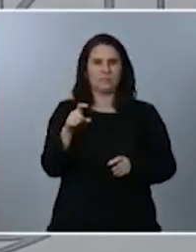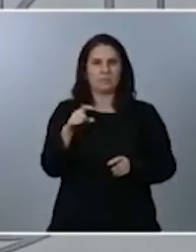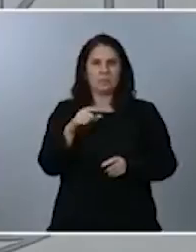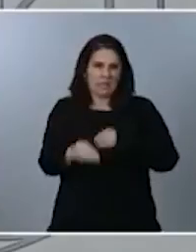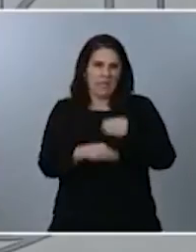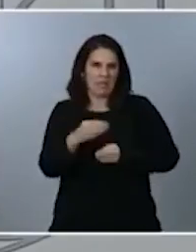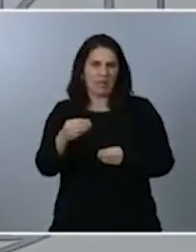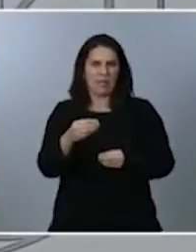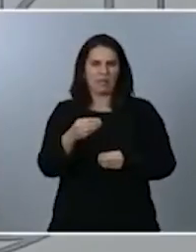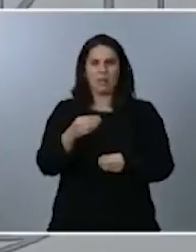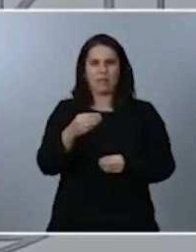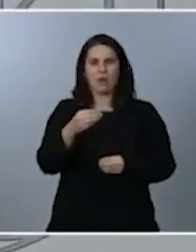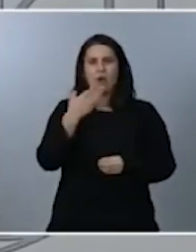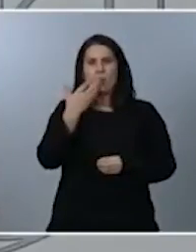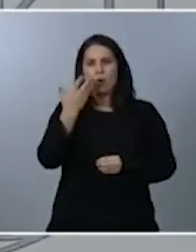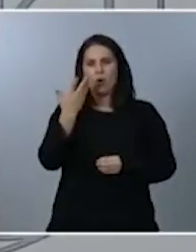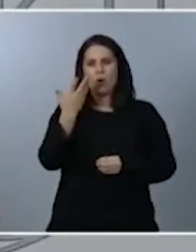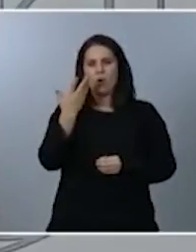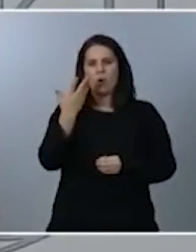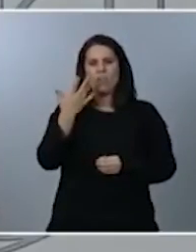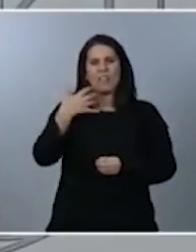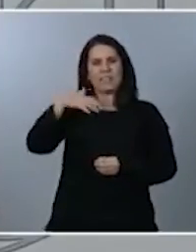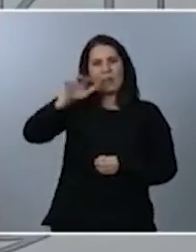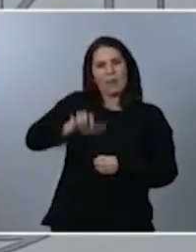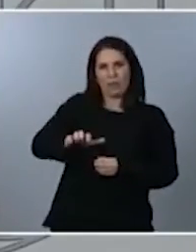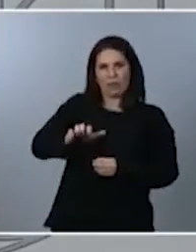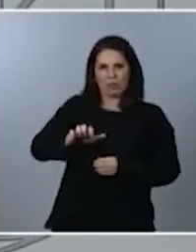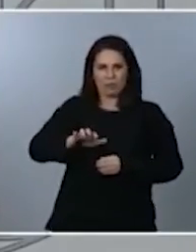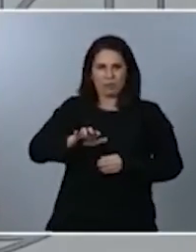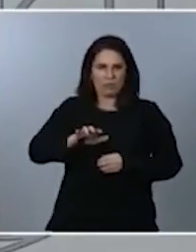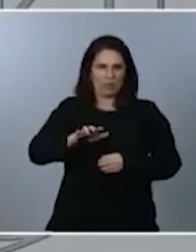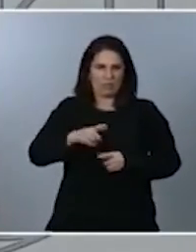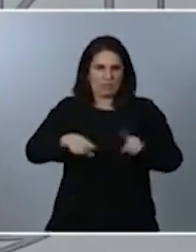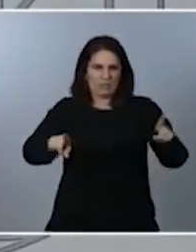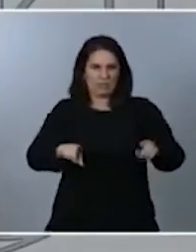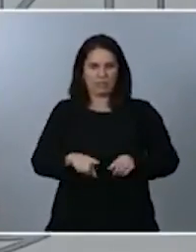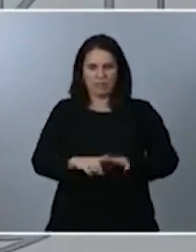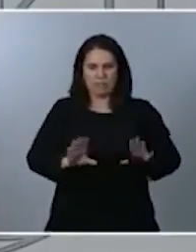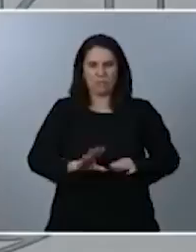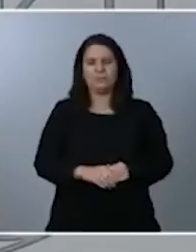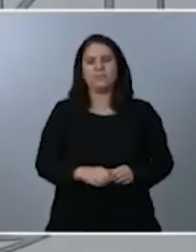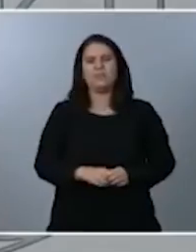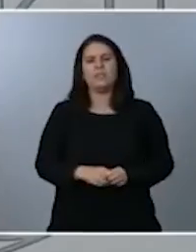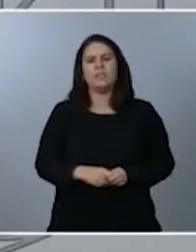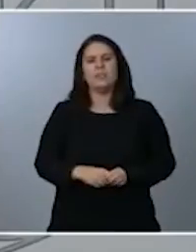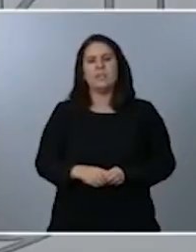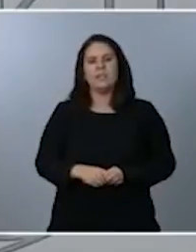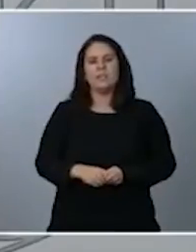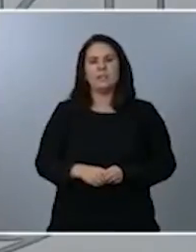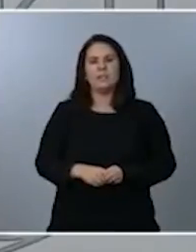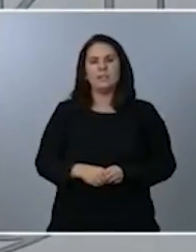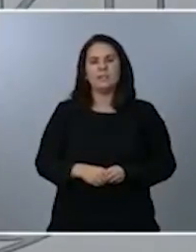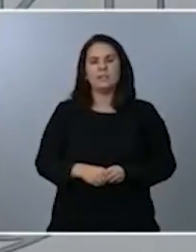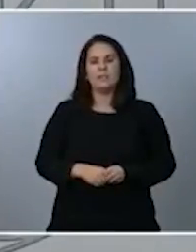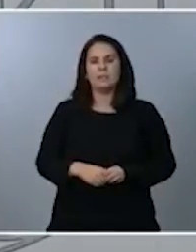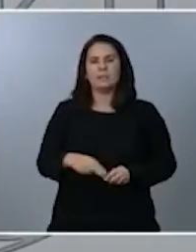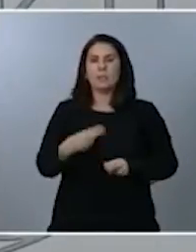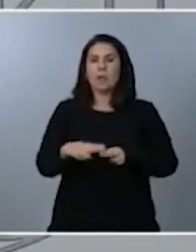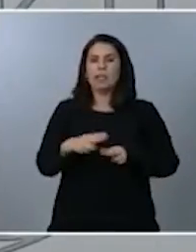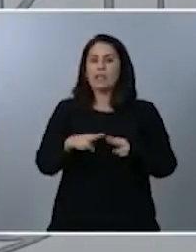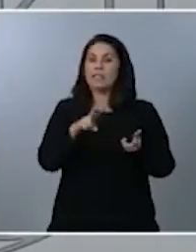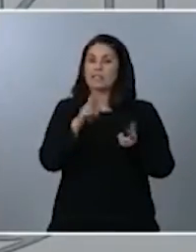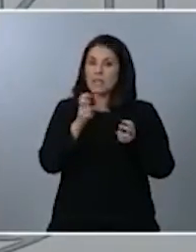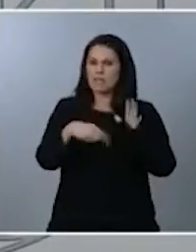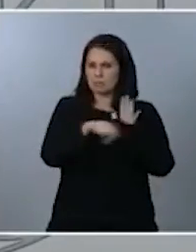una parte y otra parte. Por tanto, toda la política fiscal se contempla en ese proyecto de presupuesto respecto a los